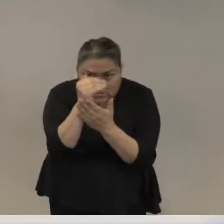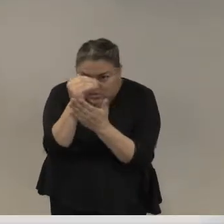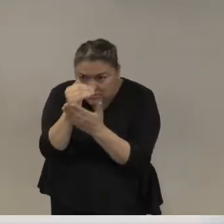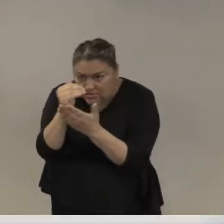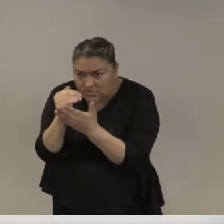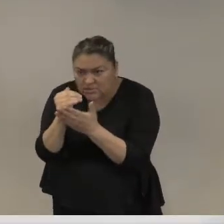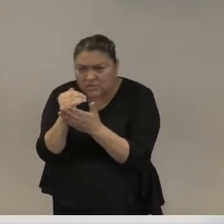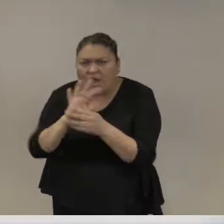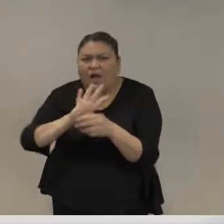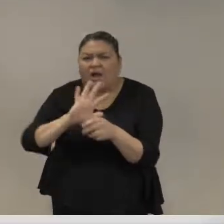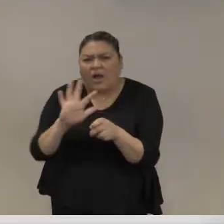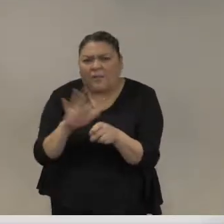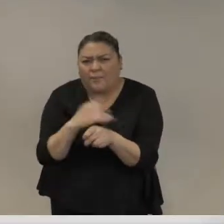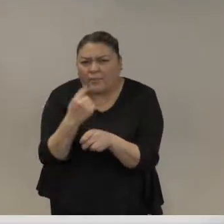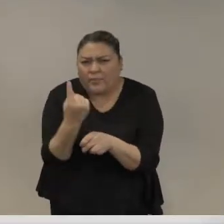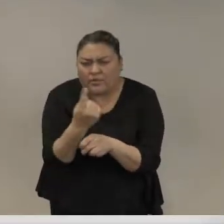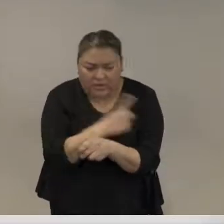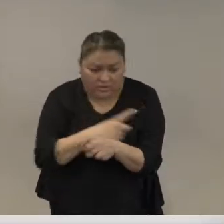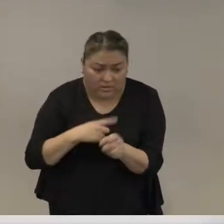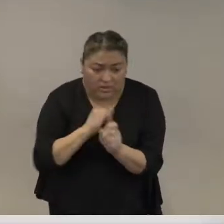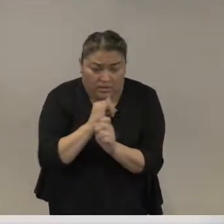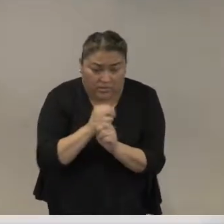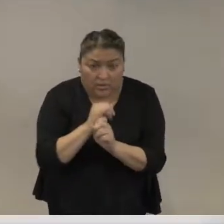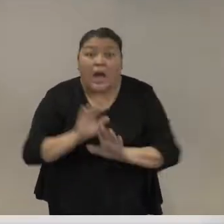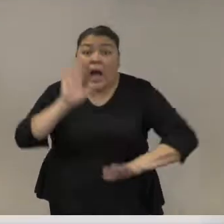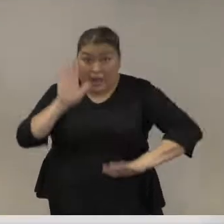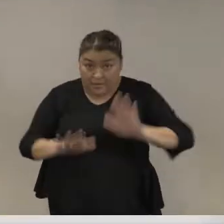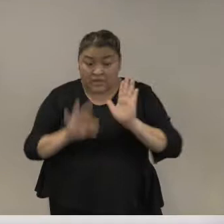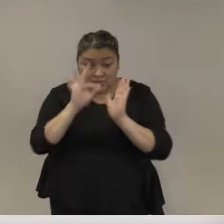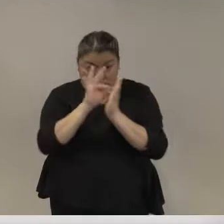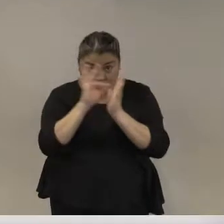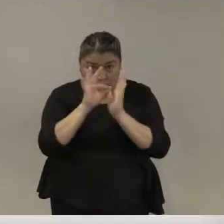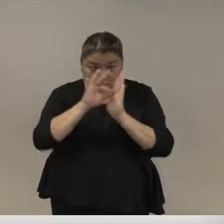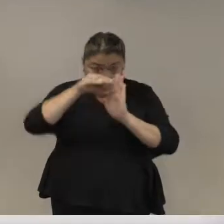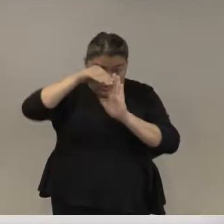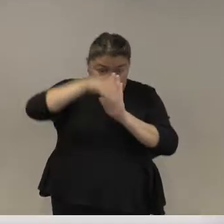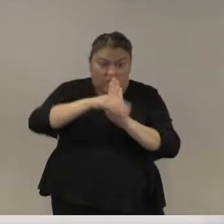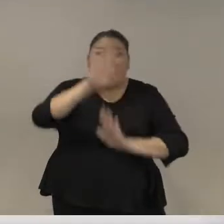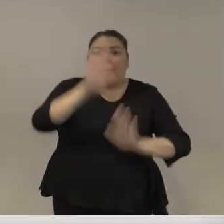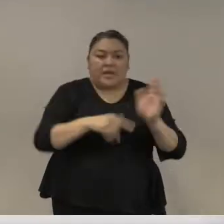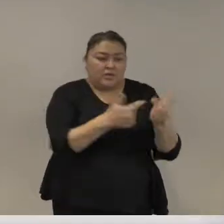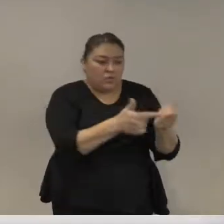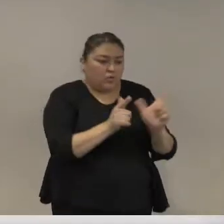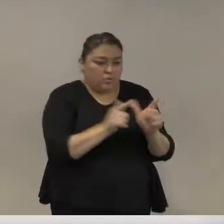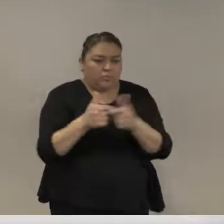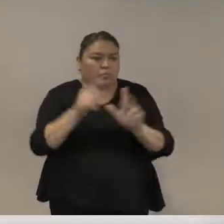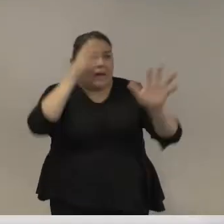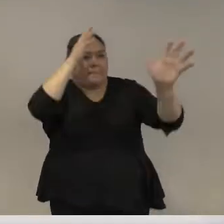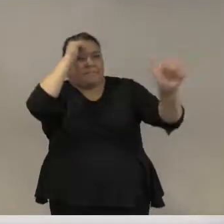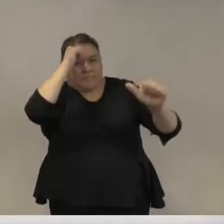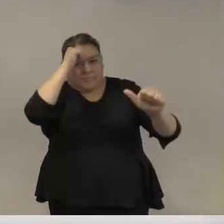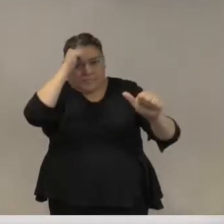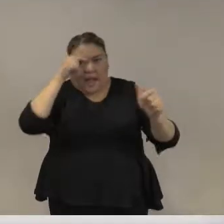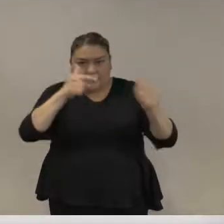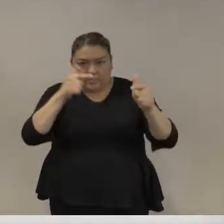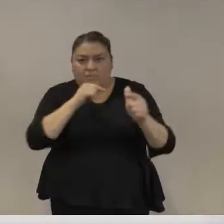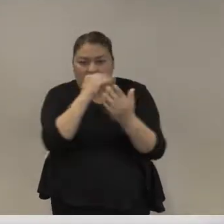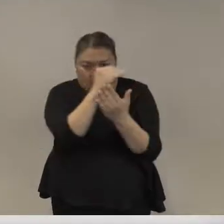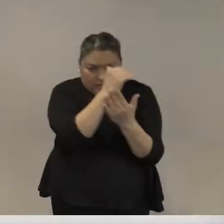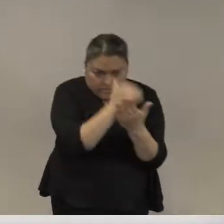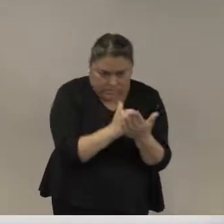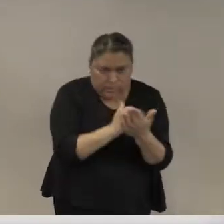saber por qué a veces las tasas bajan simplemente porque hay un pacto entre grupos violentos o porque un grupo ha logrado